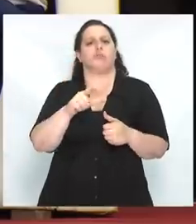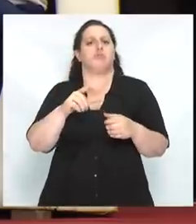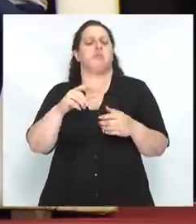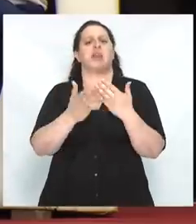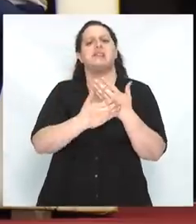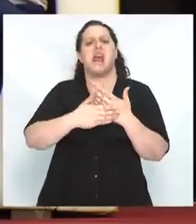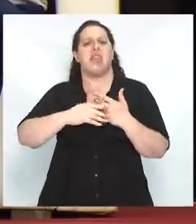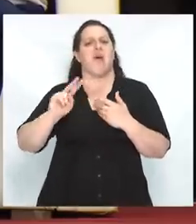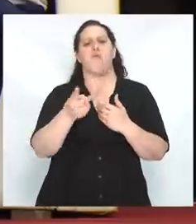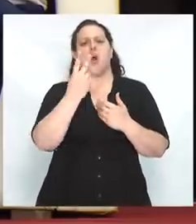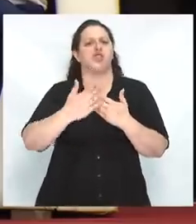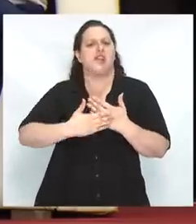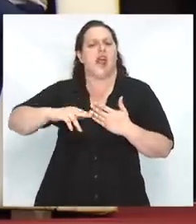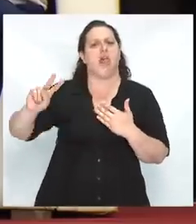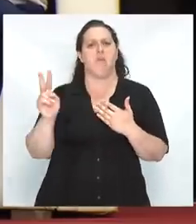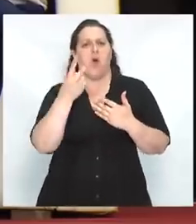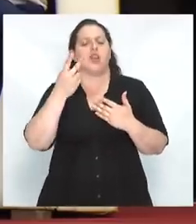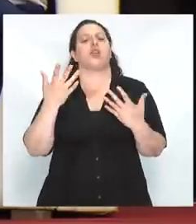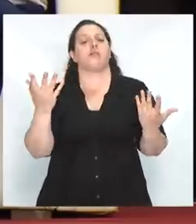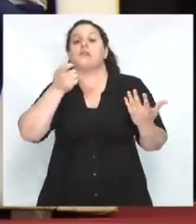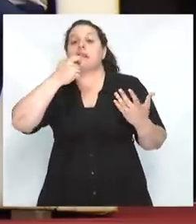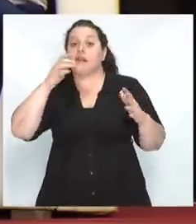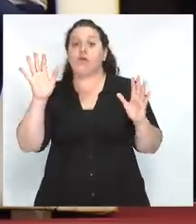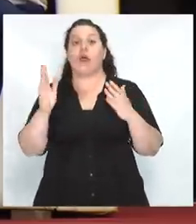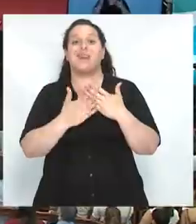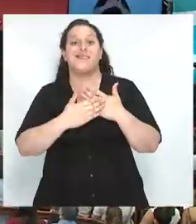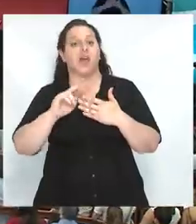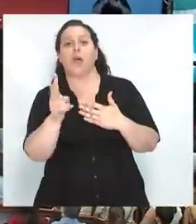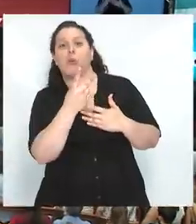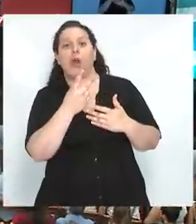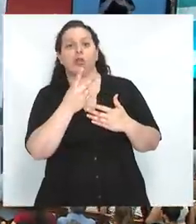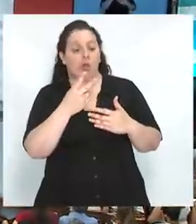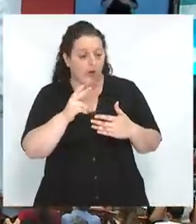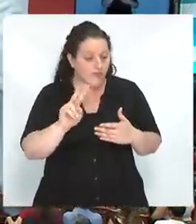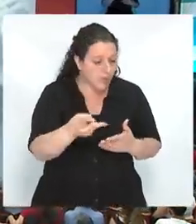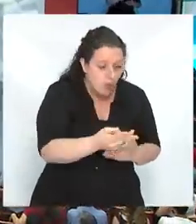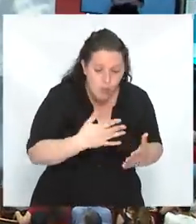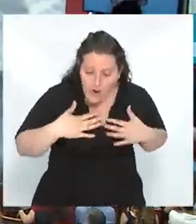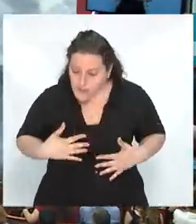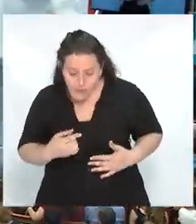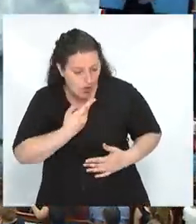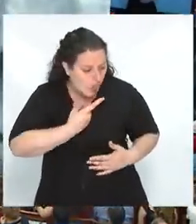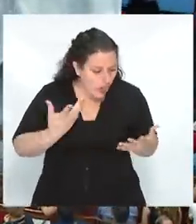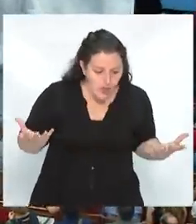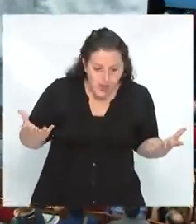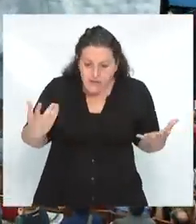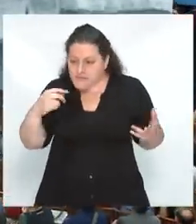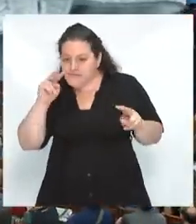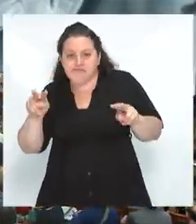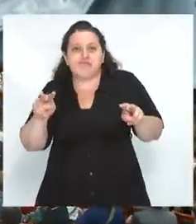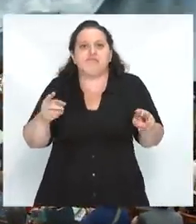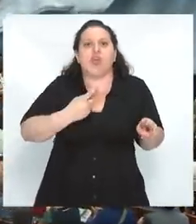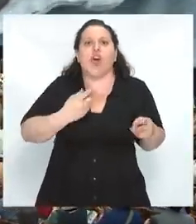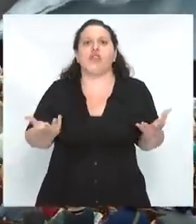izquierda ha muerto. Si la izquierda ha muerto, ¿dónde está el cadáver del sujeto de la izquierda? ¿Dónde está su